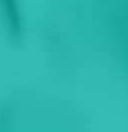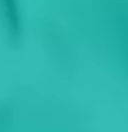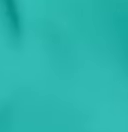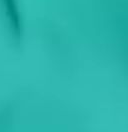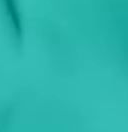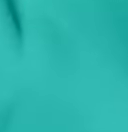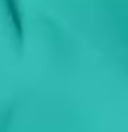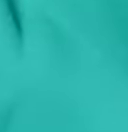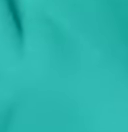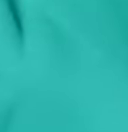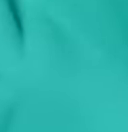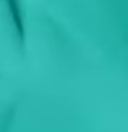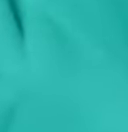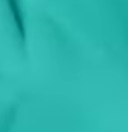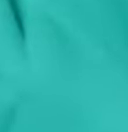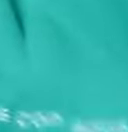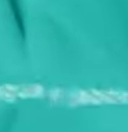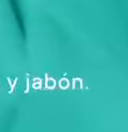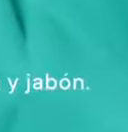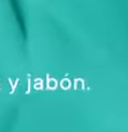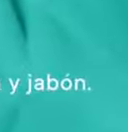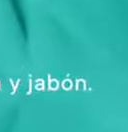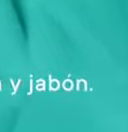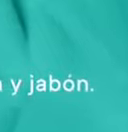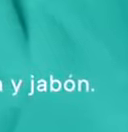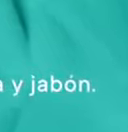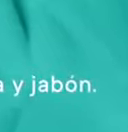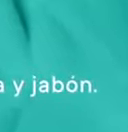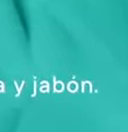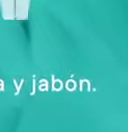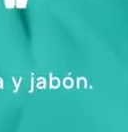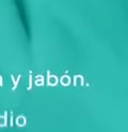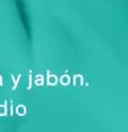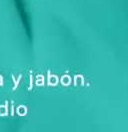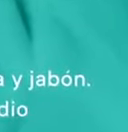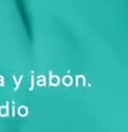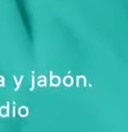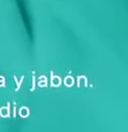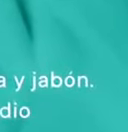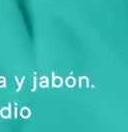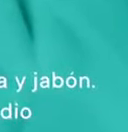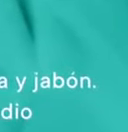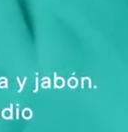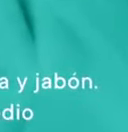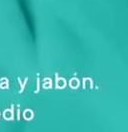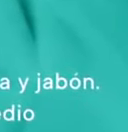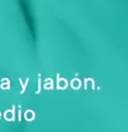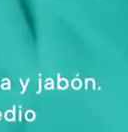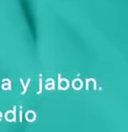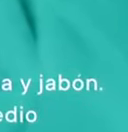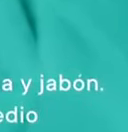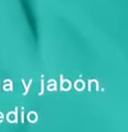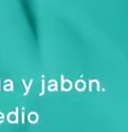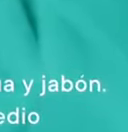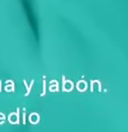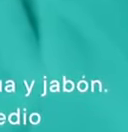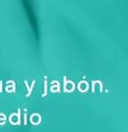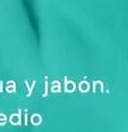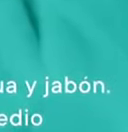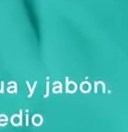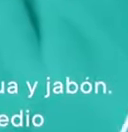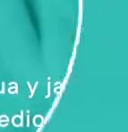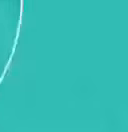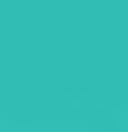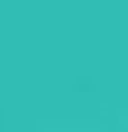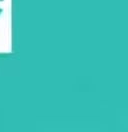Y nunca olvides portar mascarilla. Lavarte muy bien las manos con agua y jabón y mantener la distancia de metro y medio en lugares